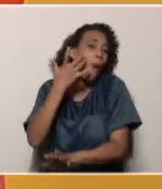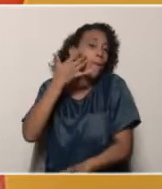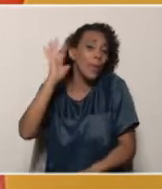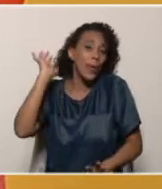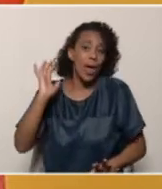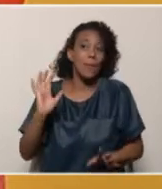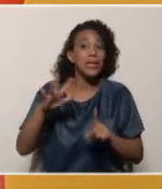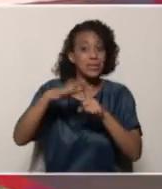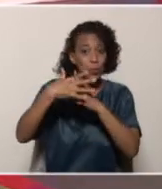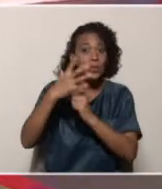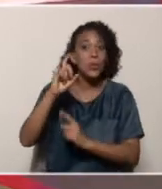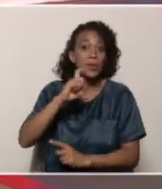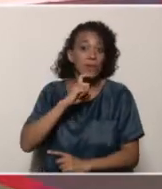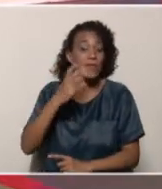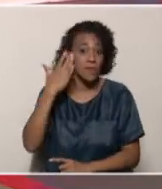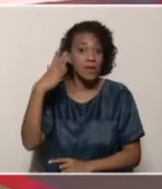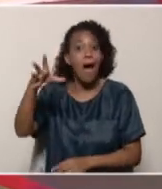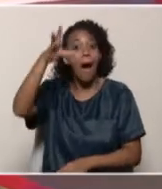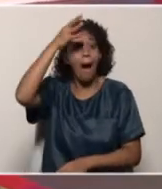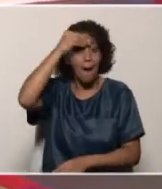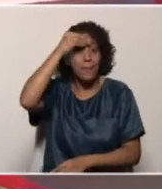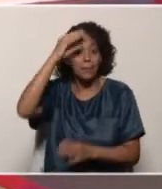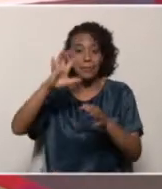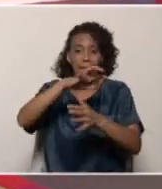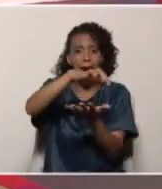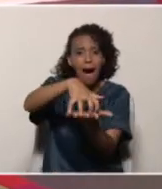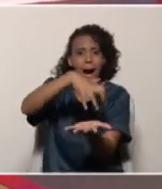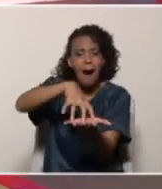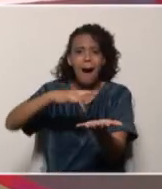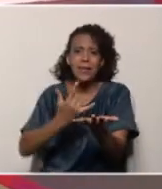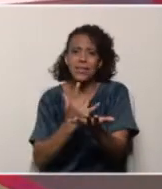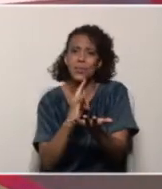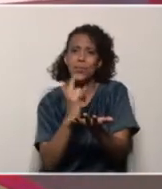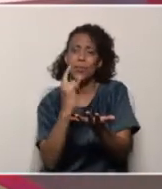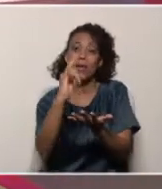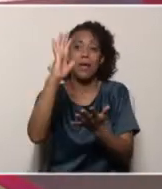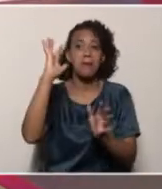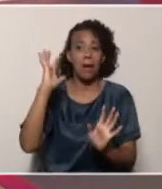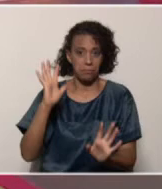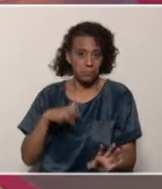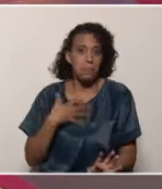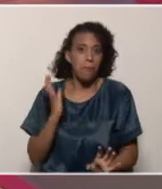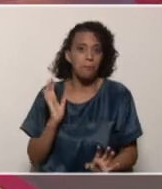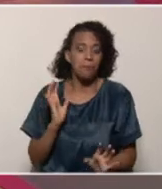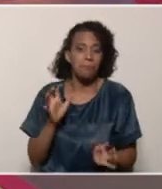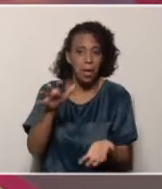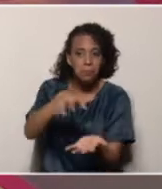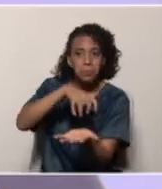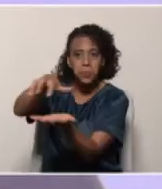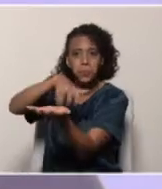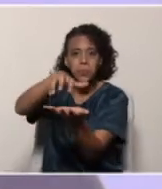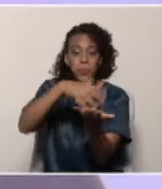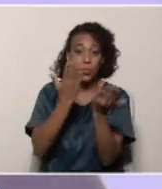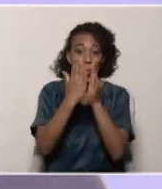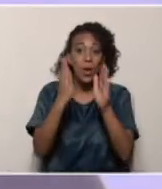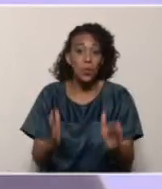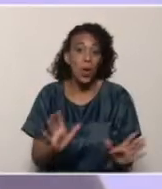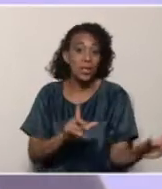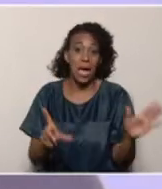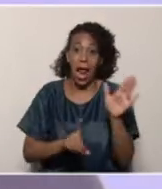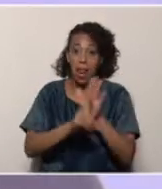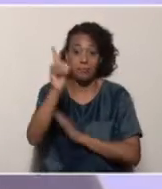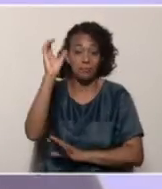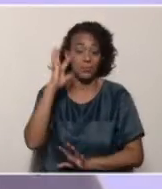las situaciones que hemos vivido, hemos aprendido hasta a sembrar siembra urbana y, bueno, de siembra de campo que muchos de nuestros estudiantes ya